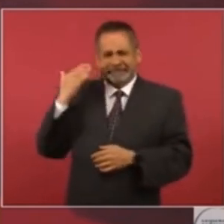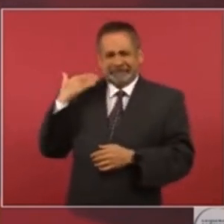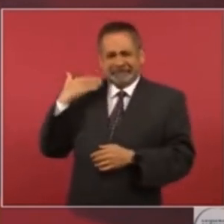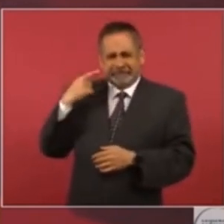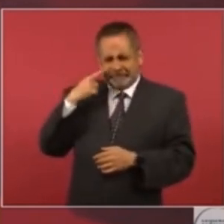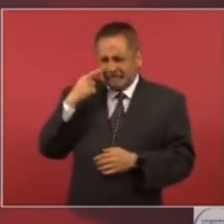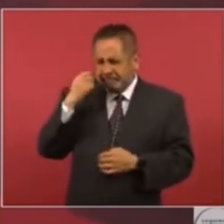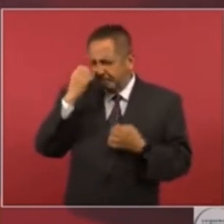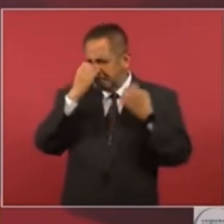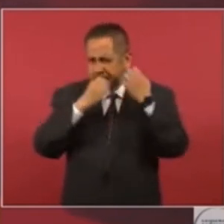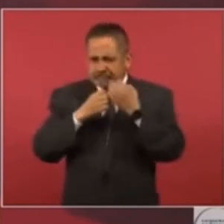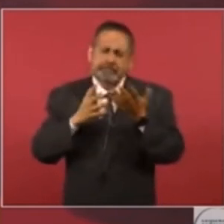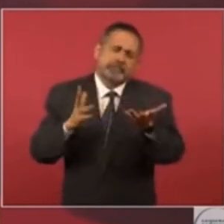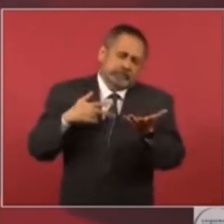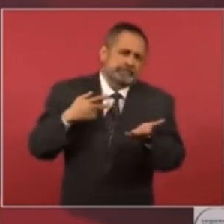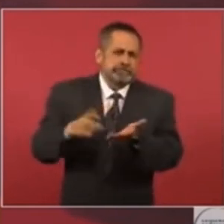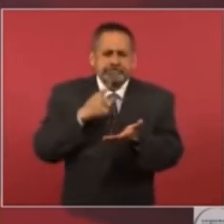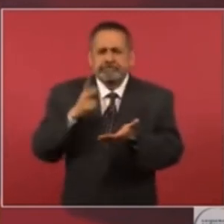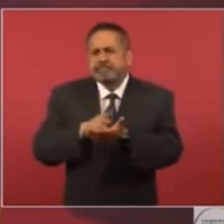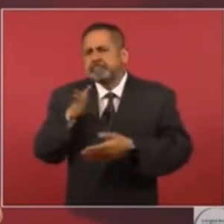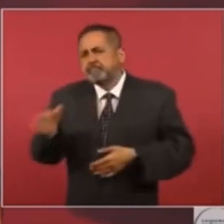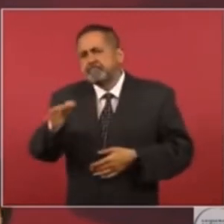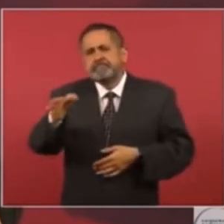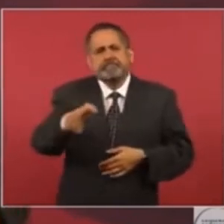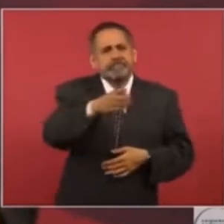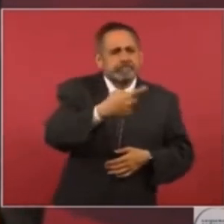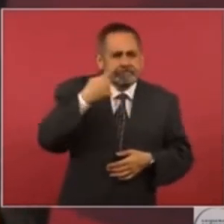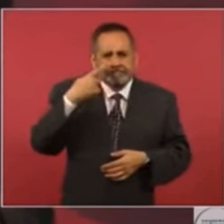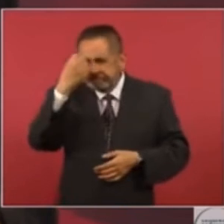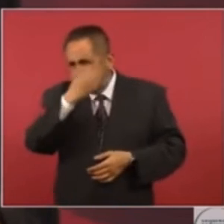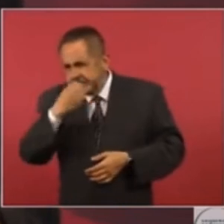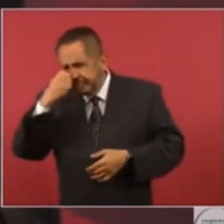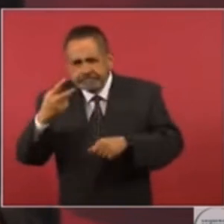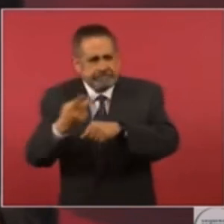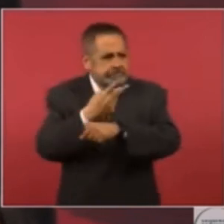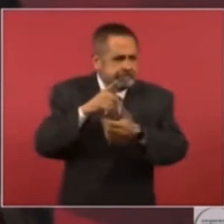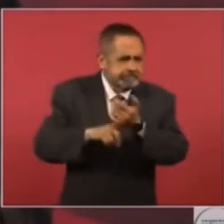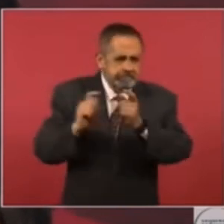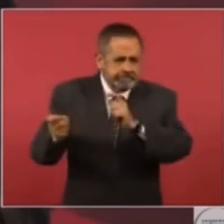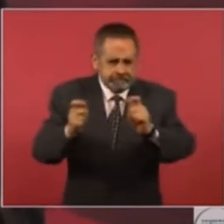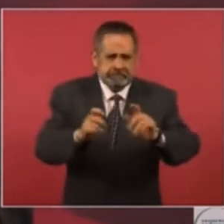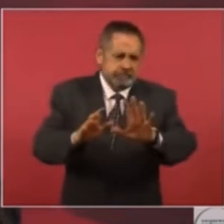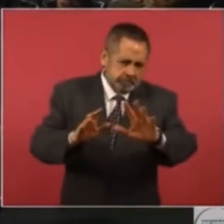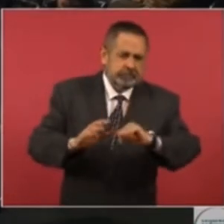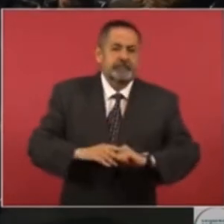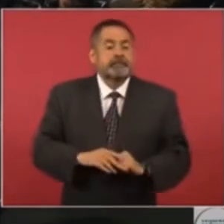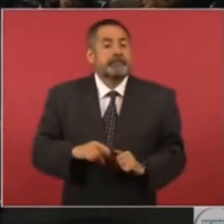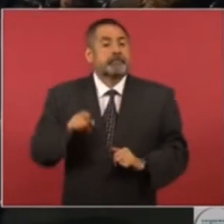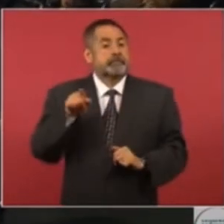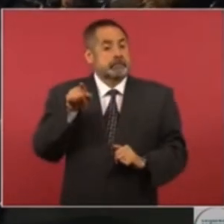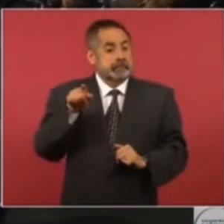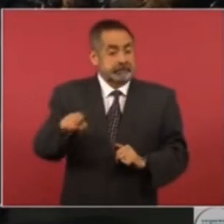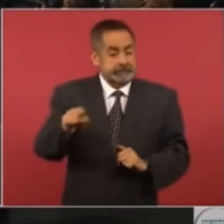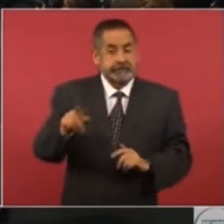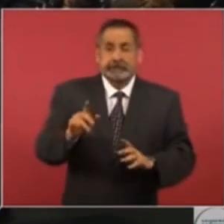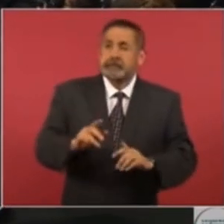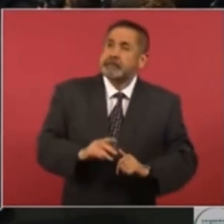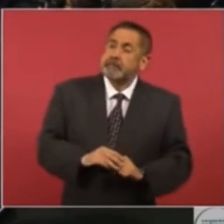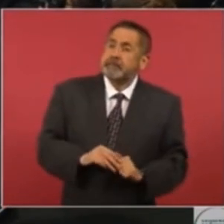bueno, constantemente estamos trabajando, ¿no? Y de los